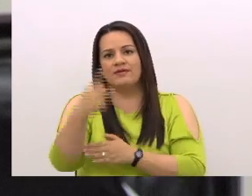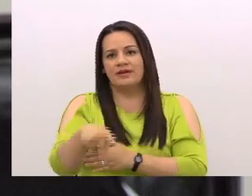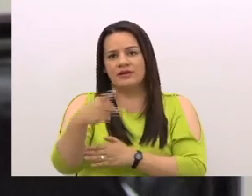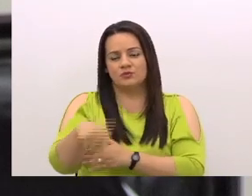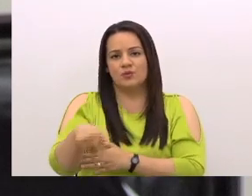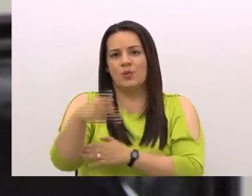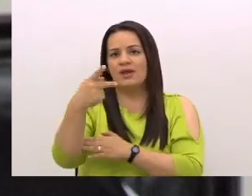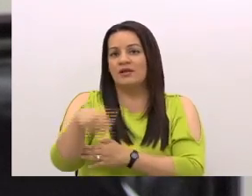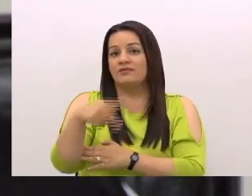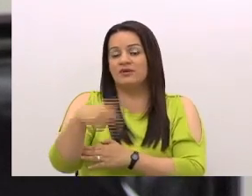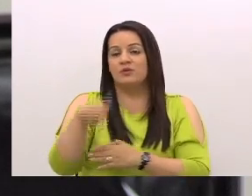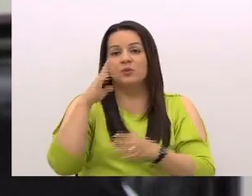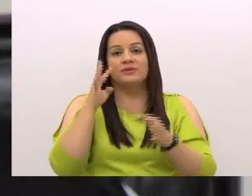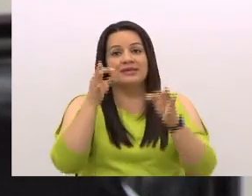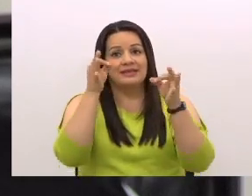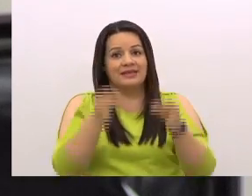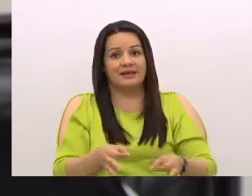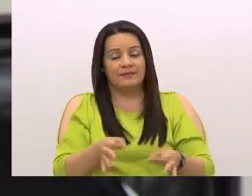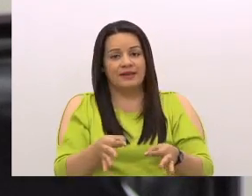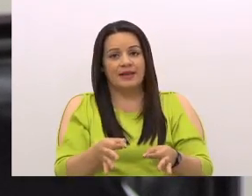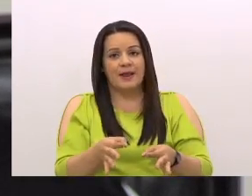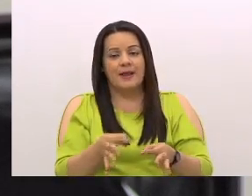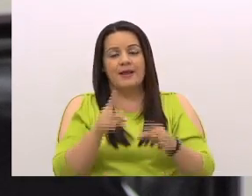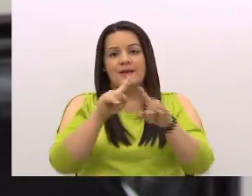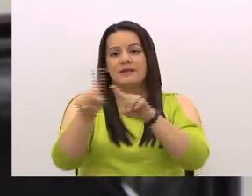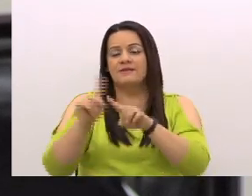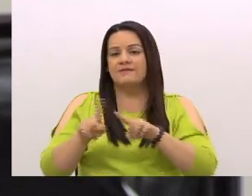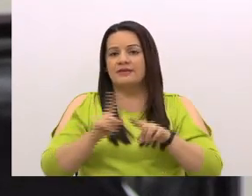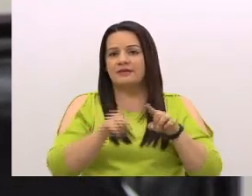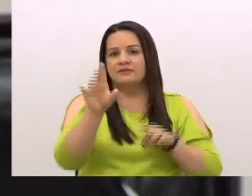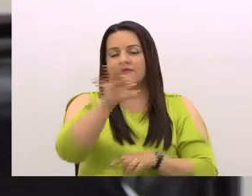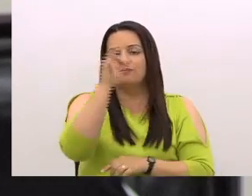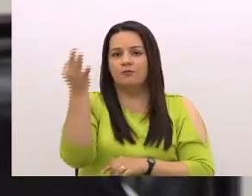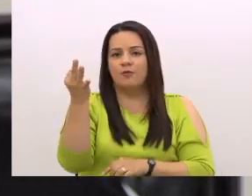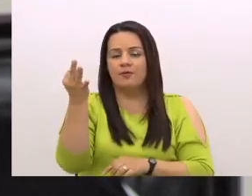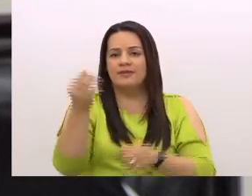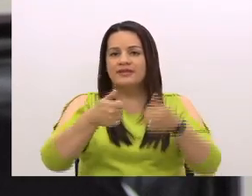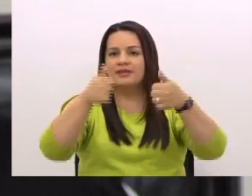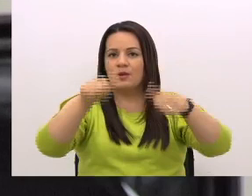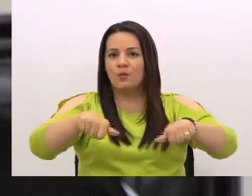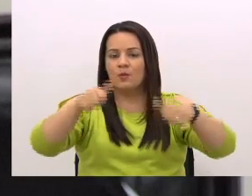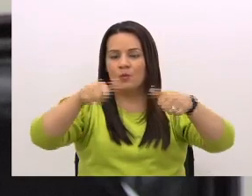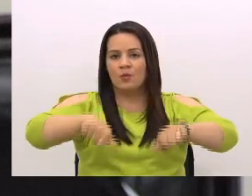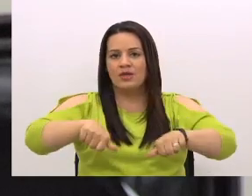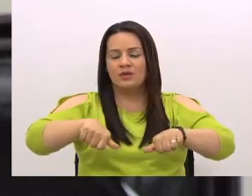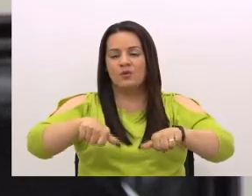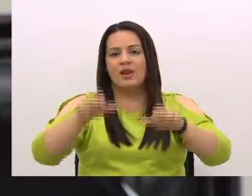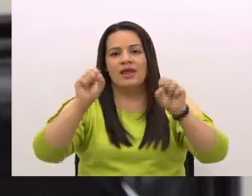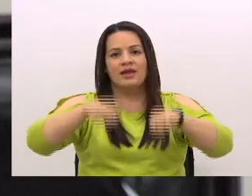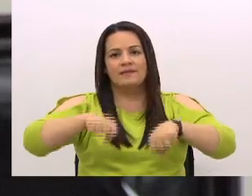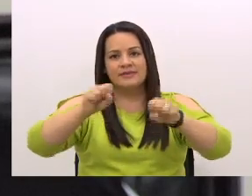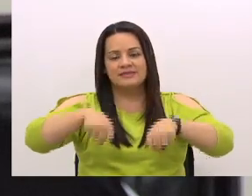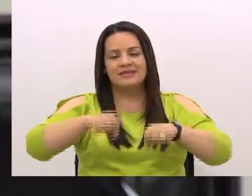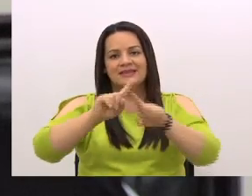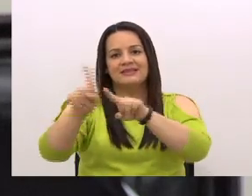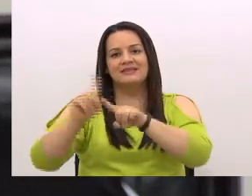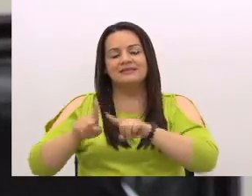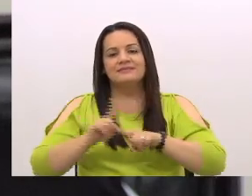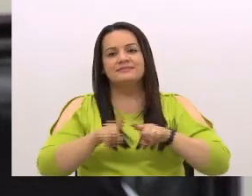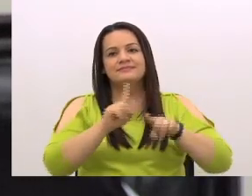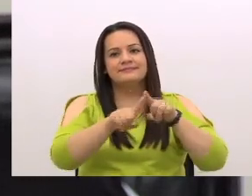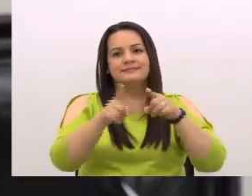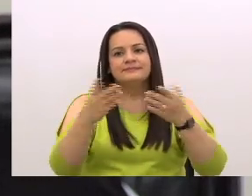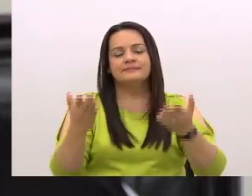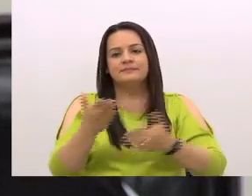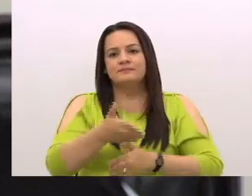riesgo se determina por diferentes formas de acuerdo a la capacidad de los diferentes quintiles de